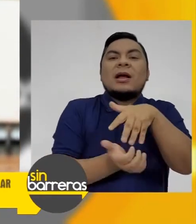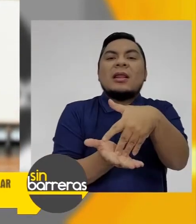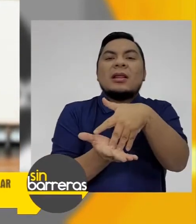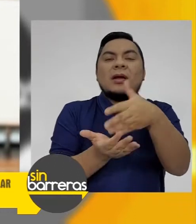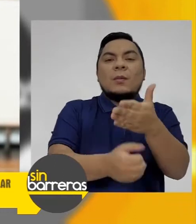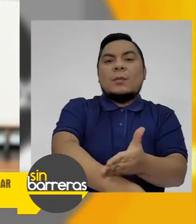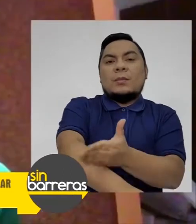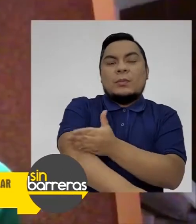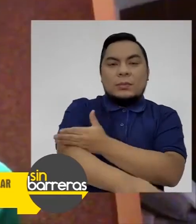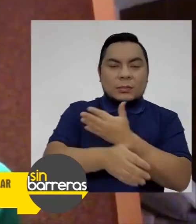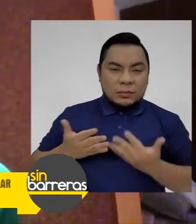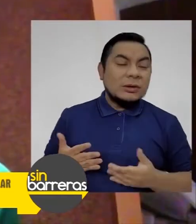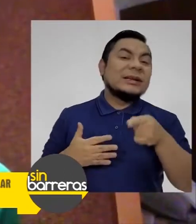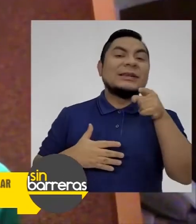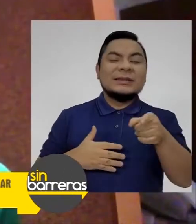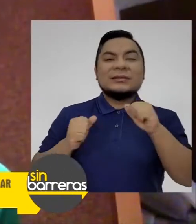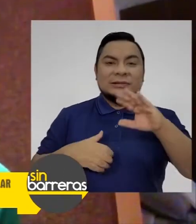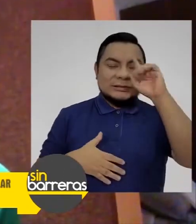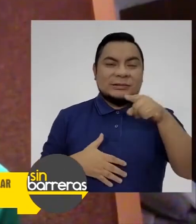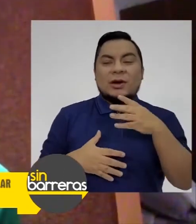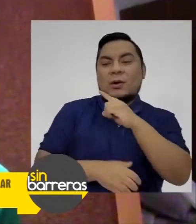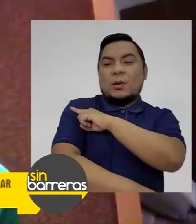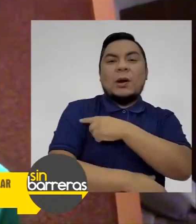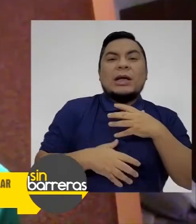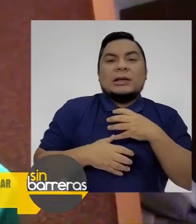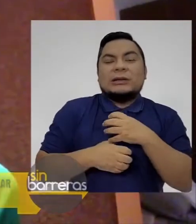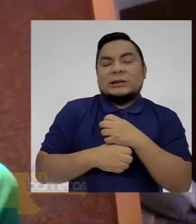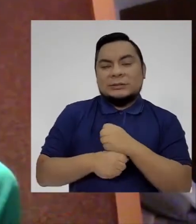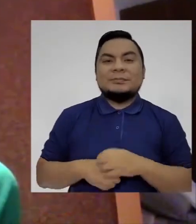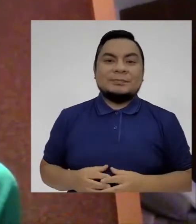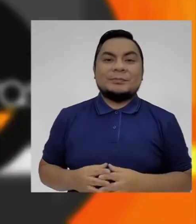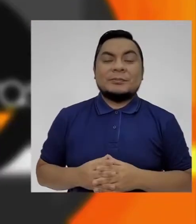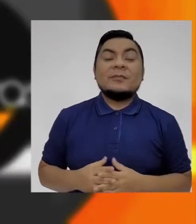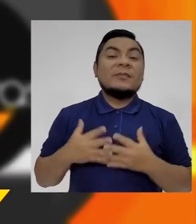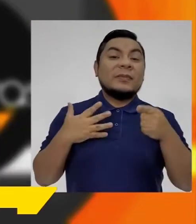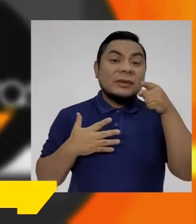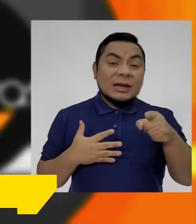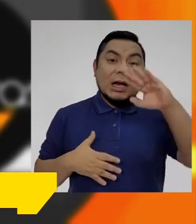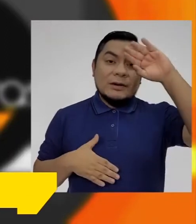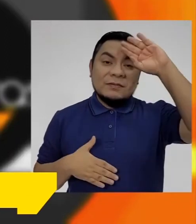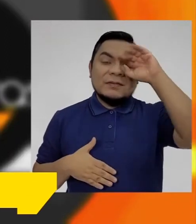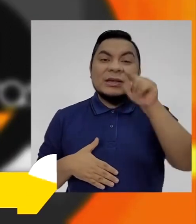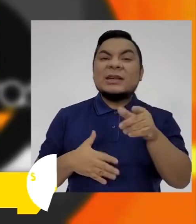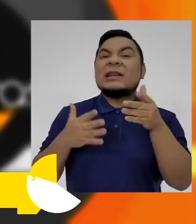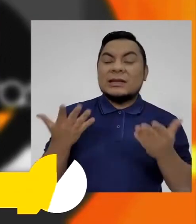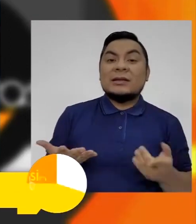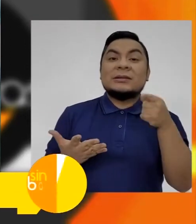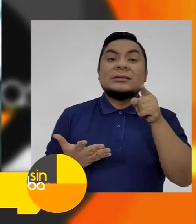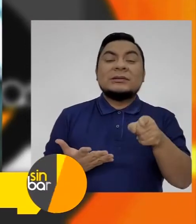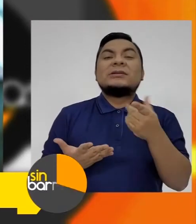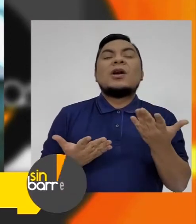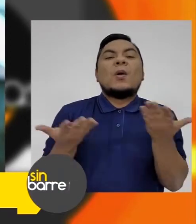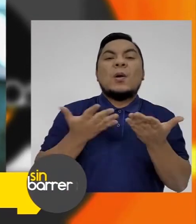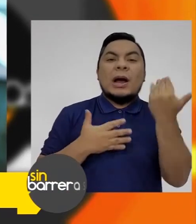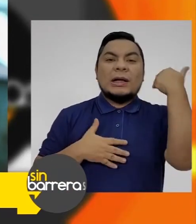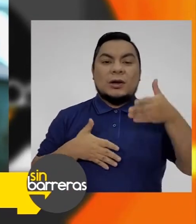muscular progresiva, que es lo que es tener distrofia muscular de Duchenne. Esta es una enfermedad que se